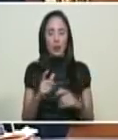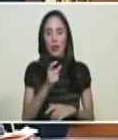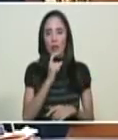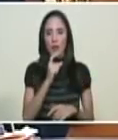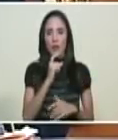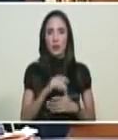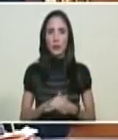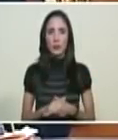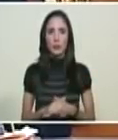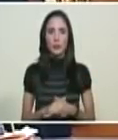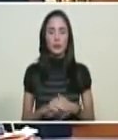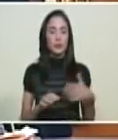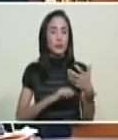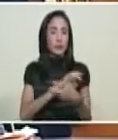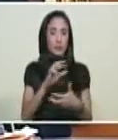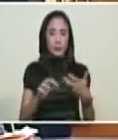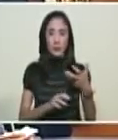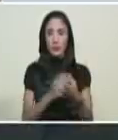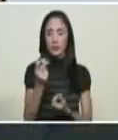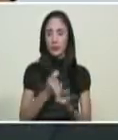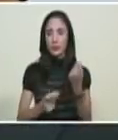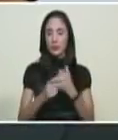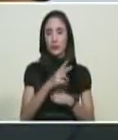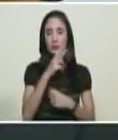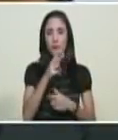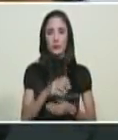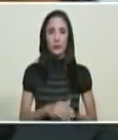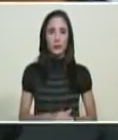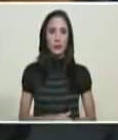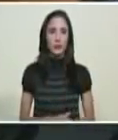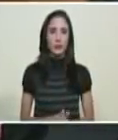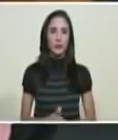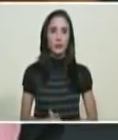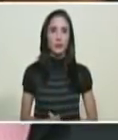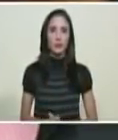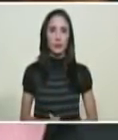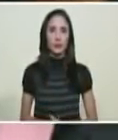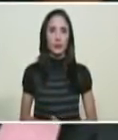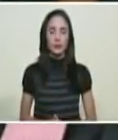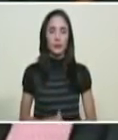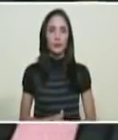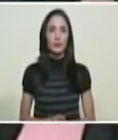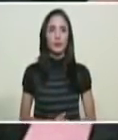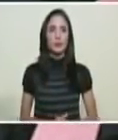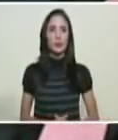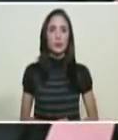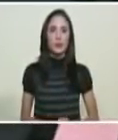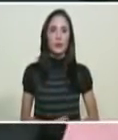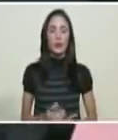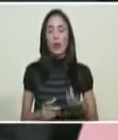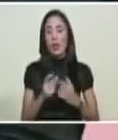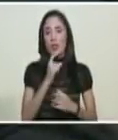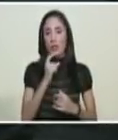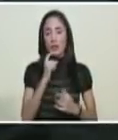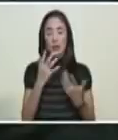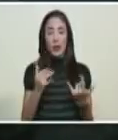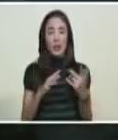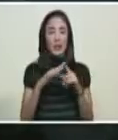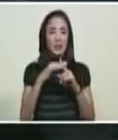Acompasado con una guerra económica. Hemos vivido momentos de mucha dificultad.